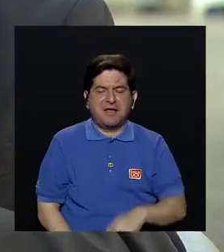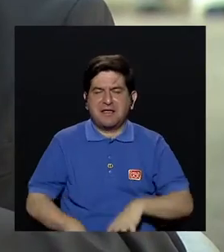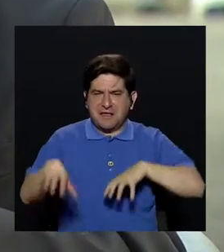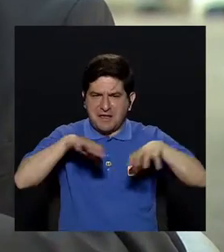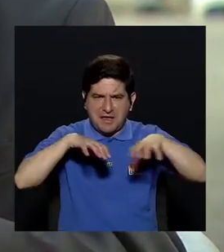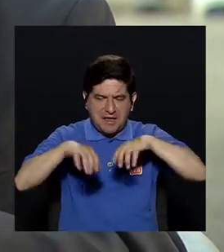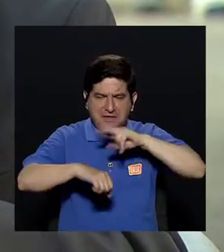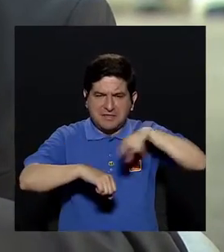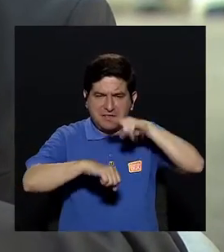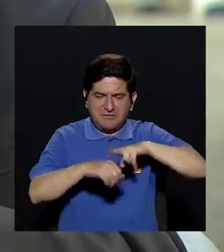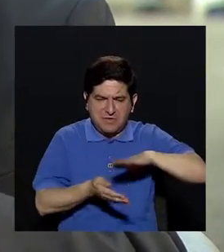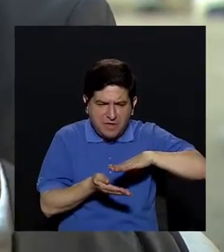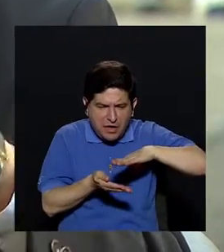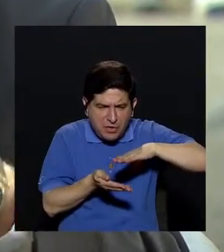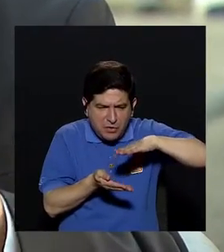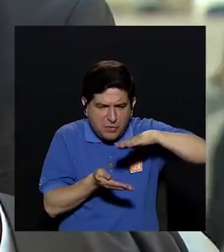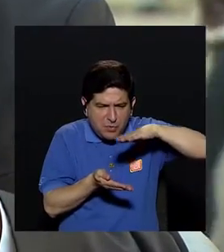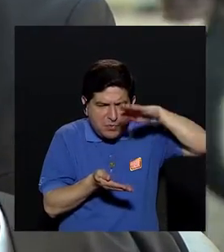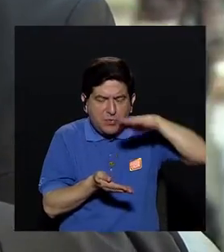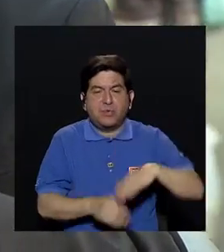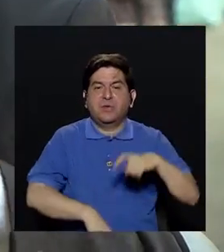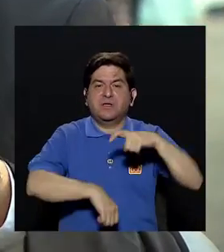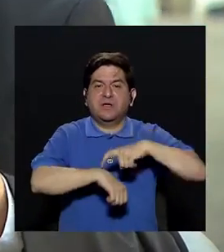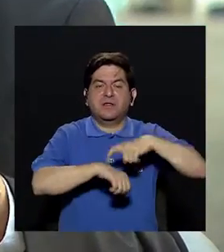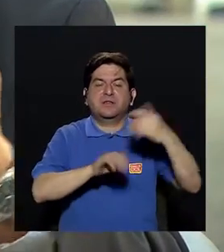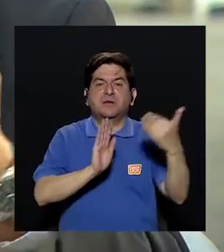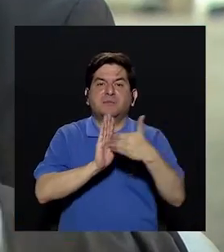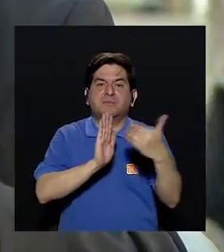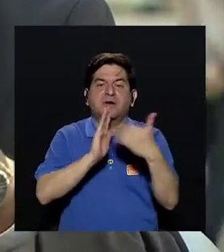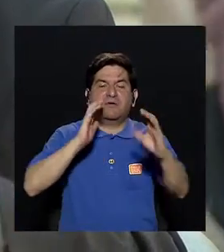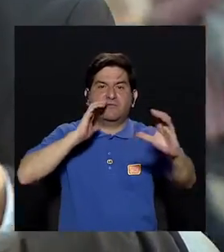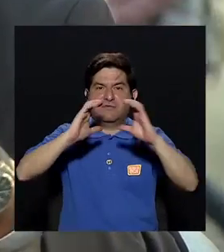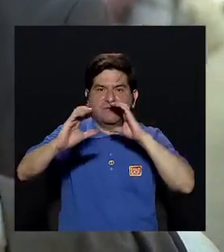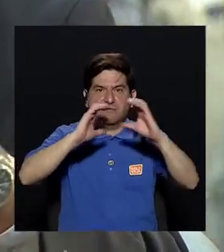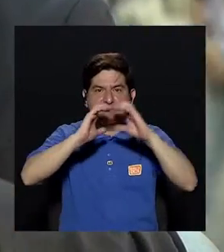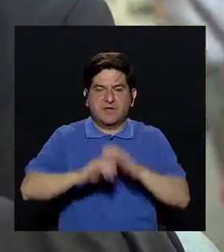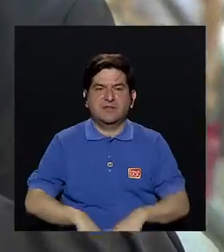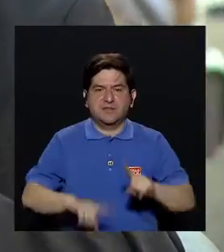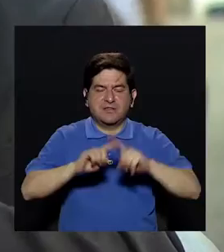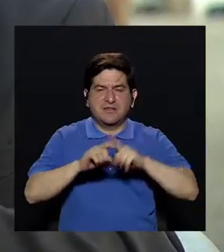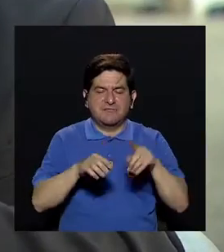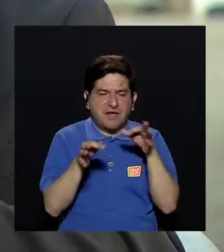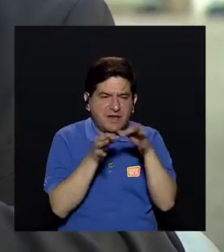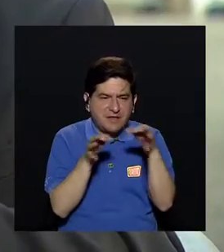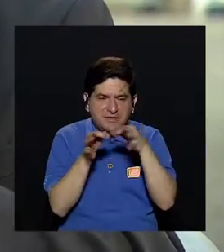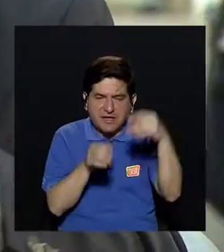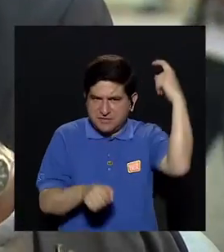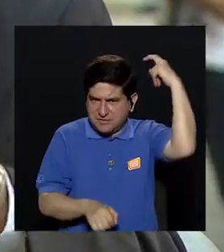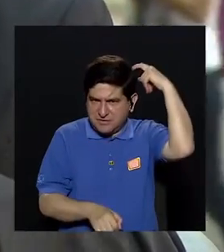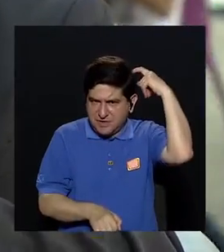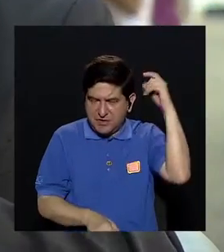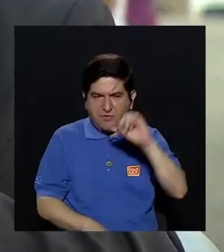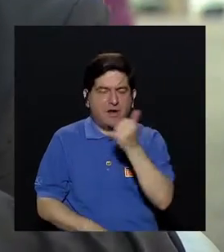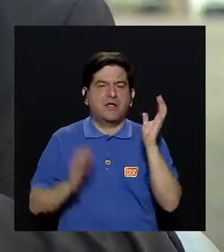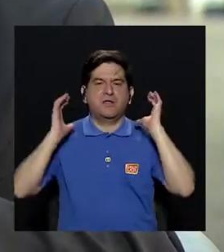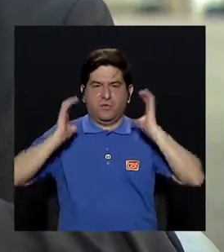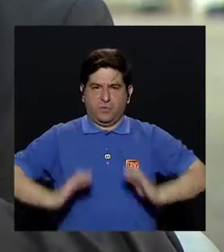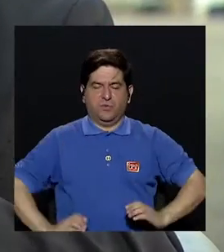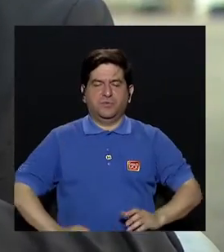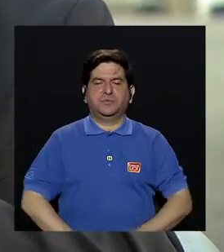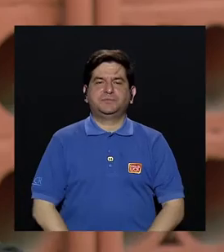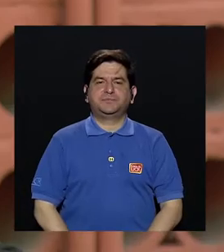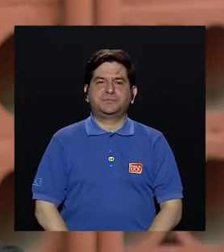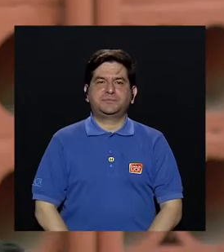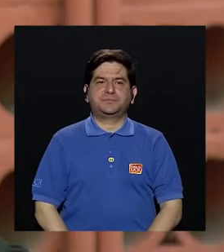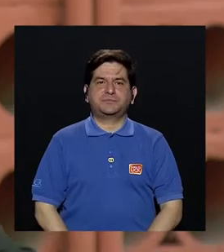de trabajo y que con el tiempo afectan la comunicación entre las células del cerebro y del resto del cuerpo.